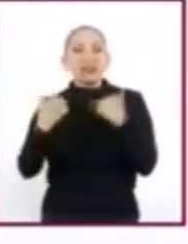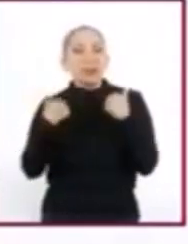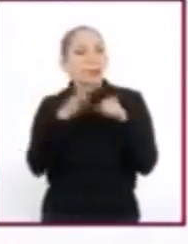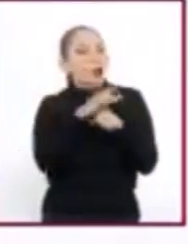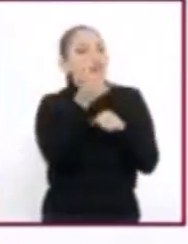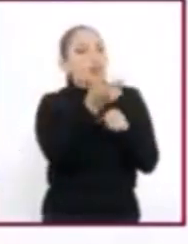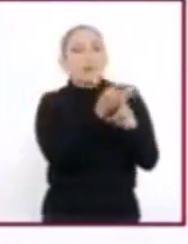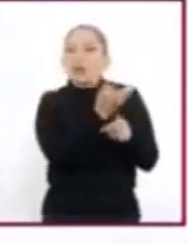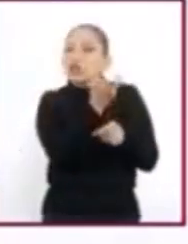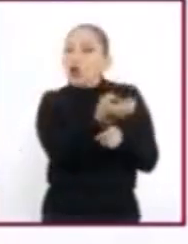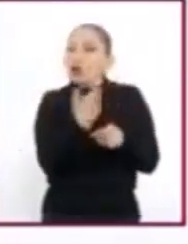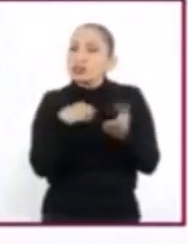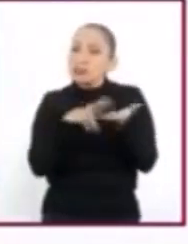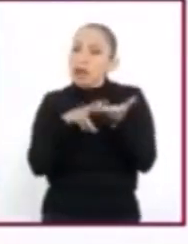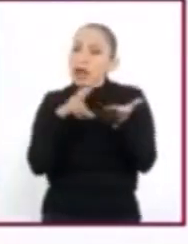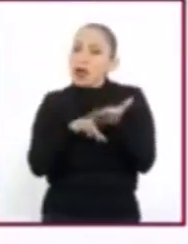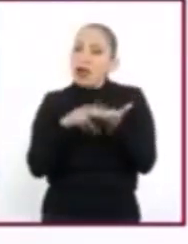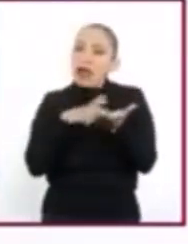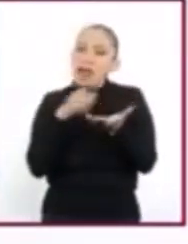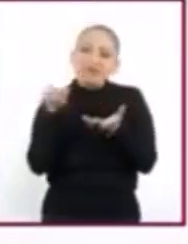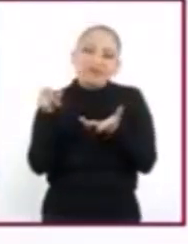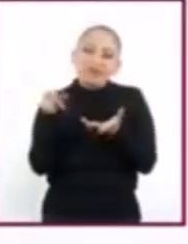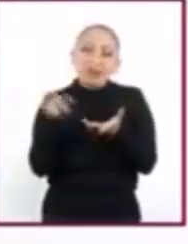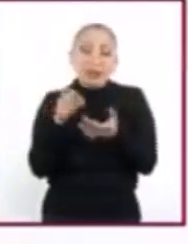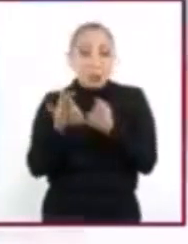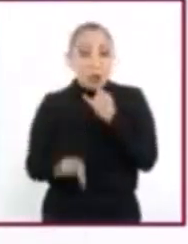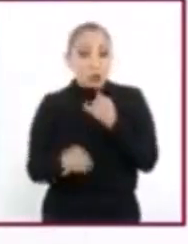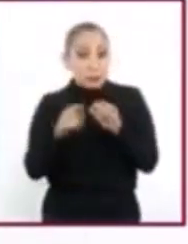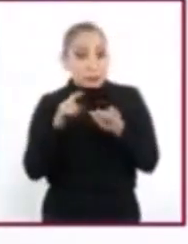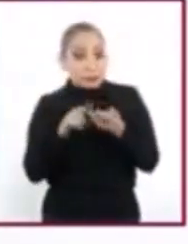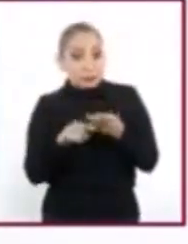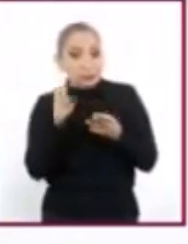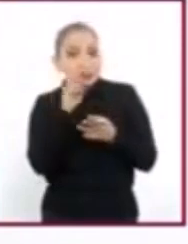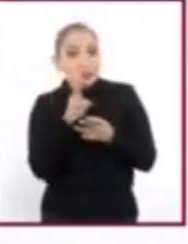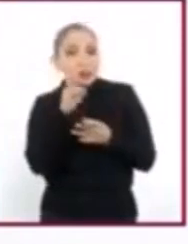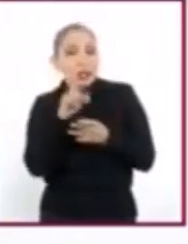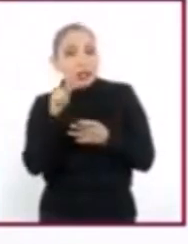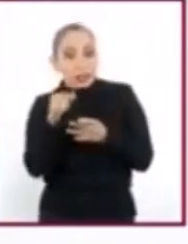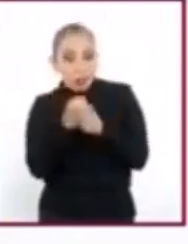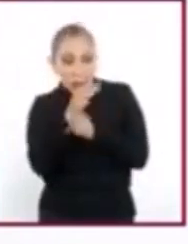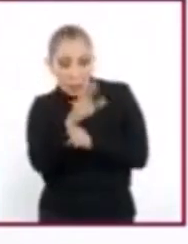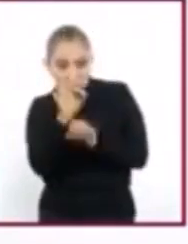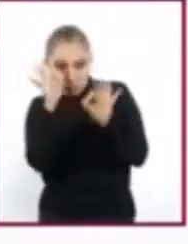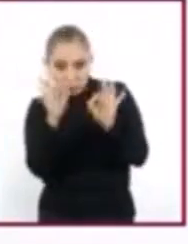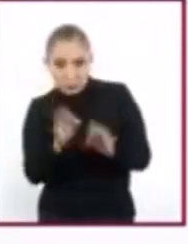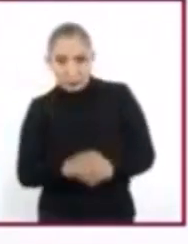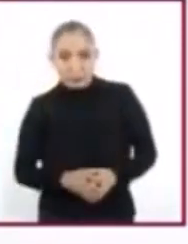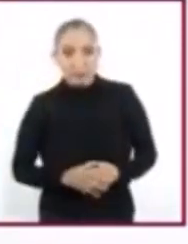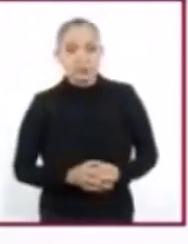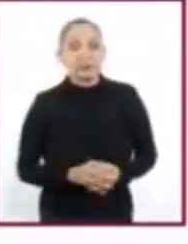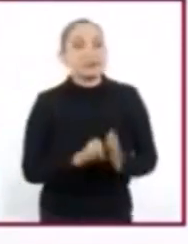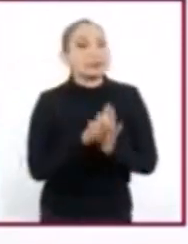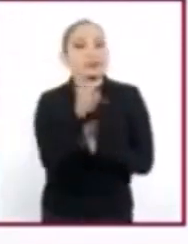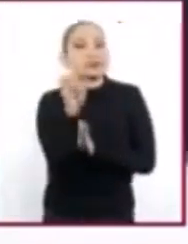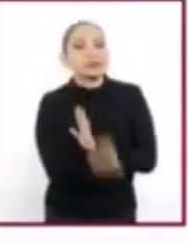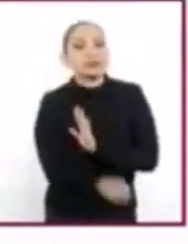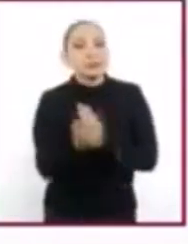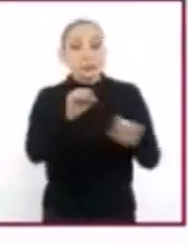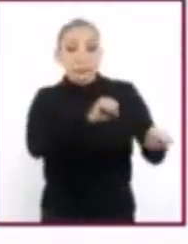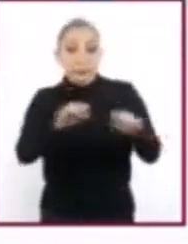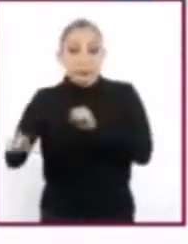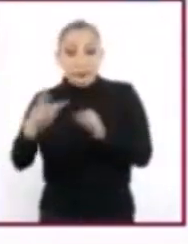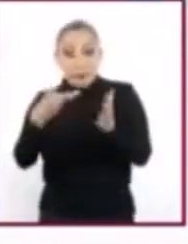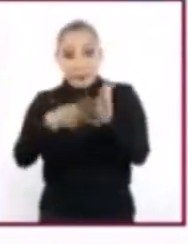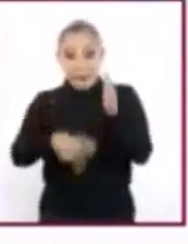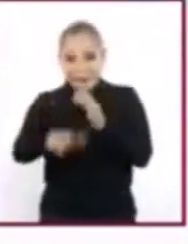causas, intereses o valores involucrados. Y finalmente, verificar que los datos sean correctos. Por ejemplo, en el sismo de